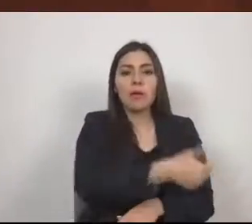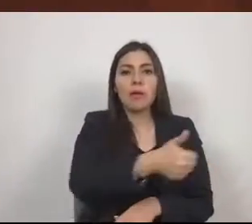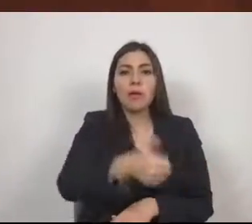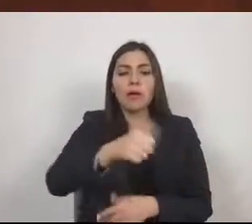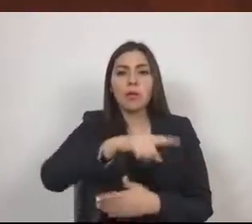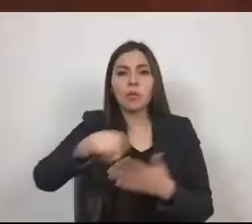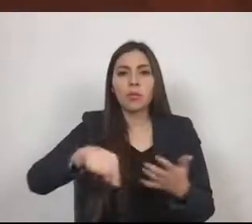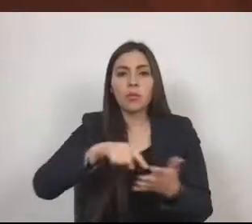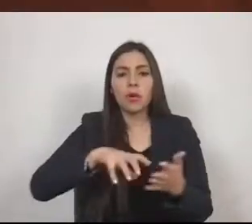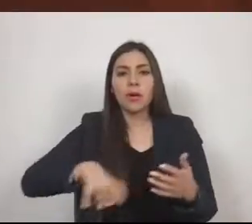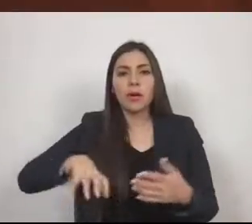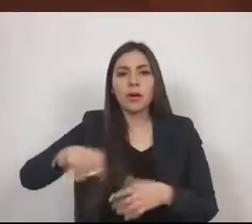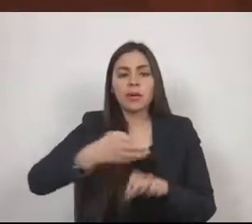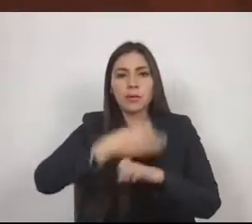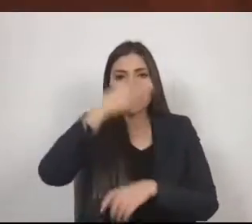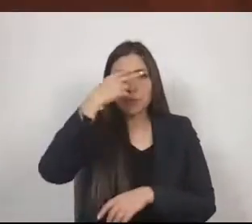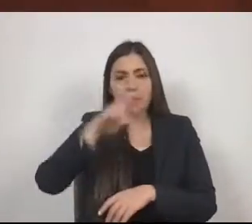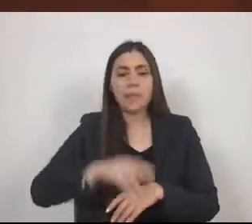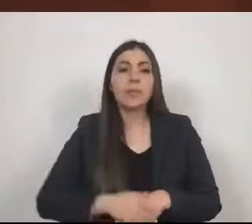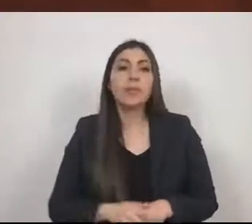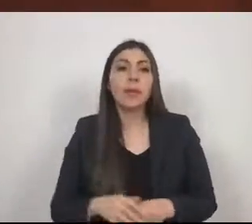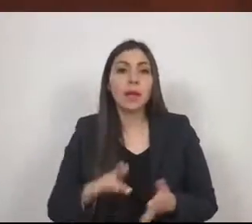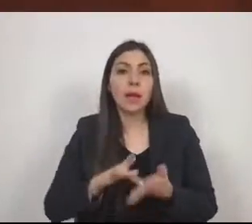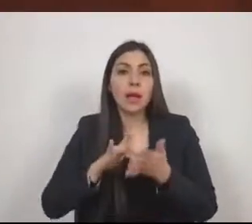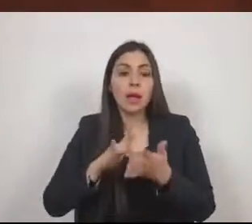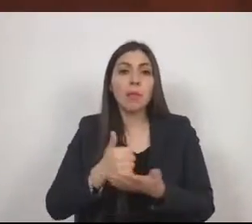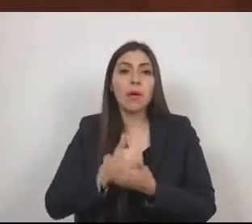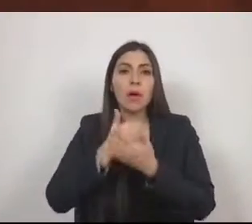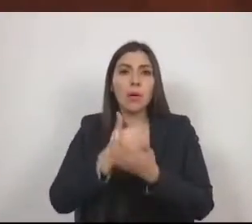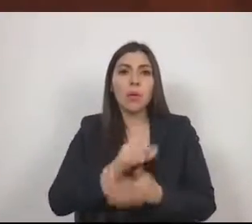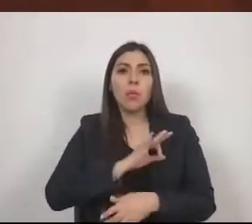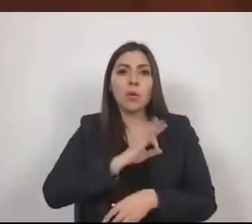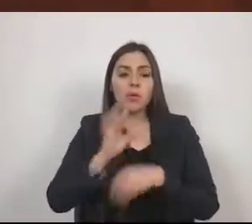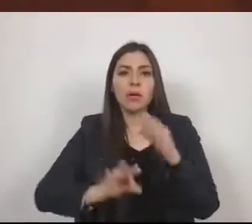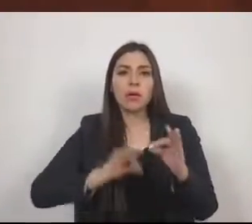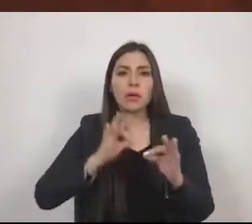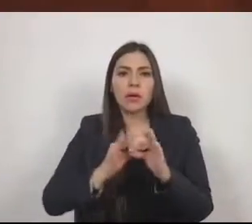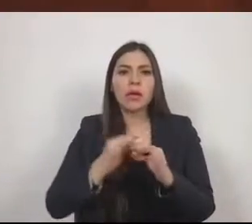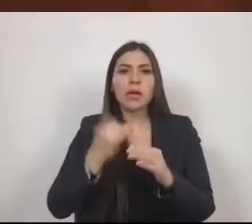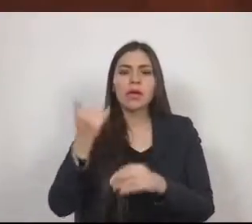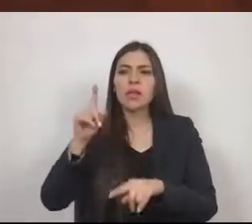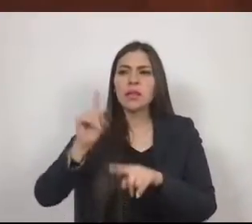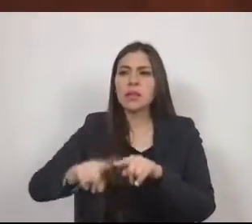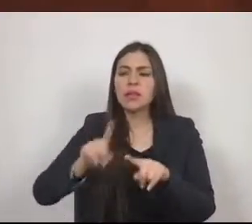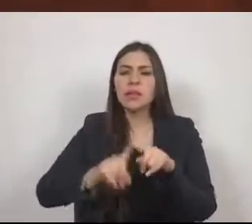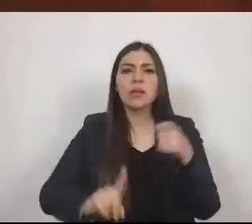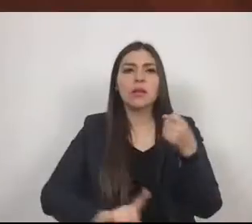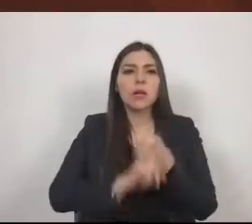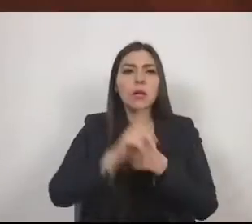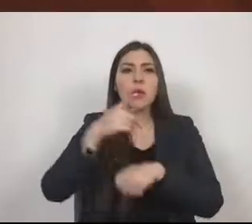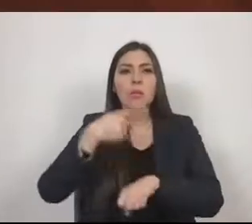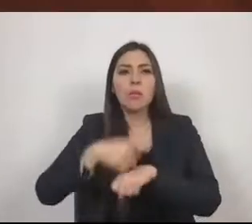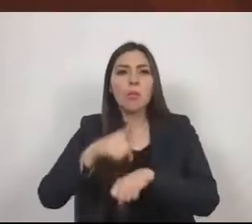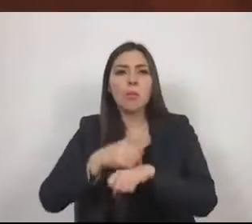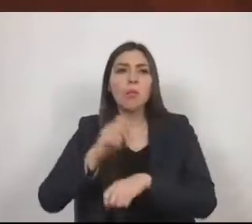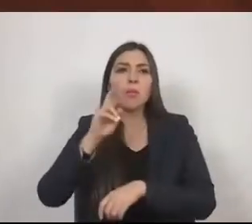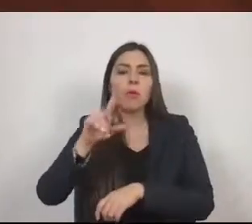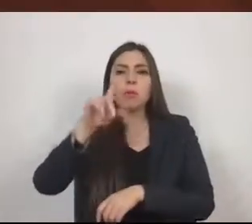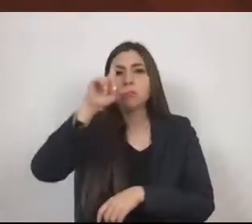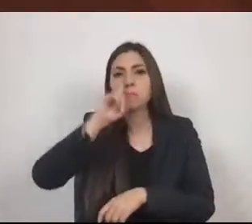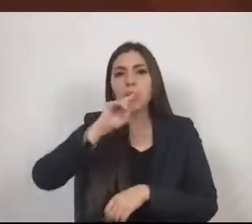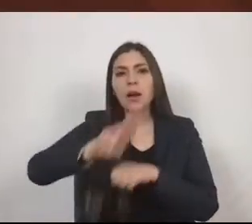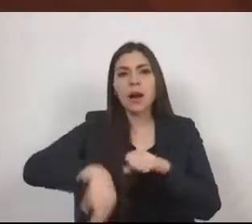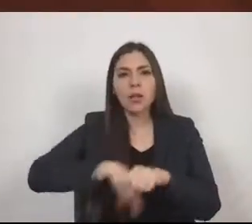coadyuvar a su vialidad y a mitigar su vulnerabilidad o riesgos por fenómenos naturales,